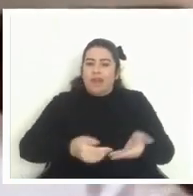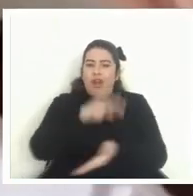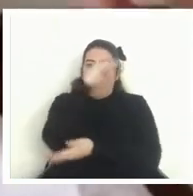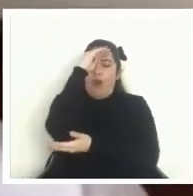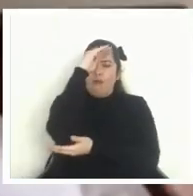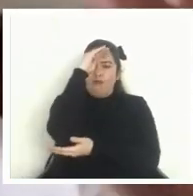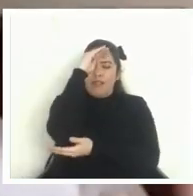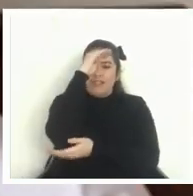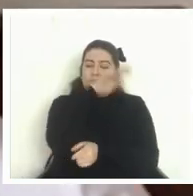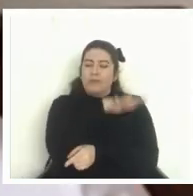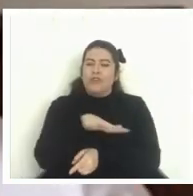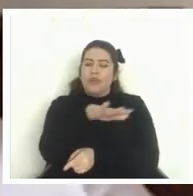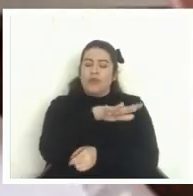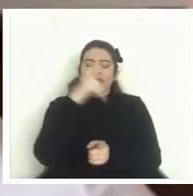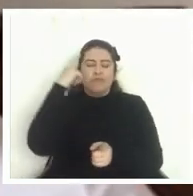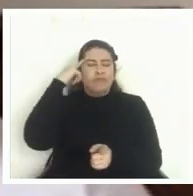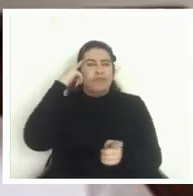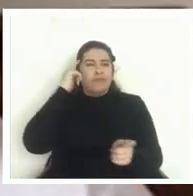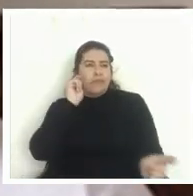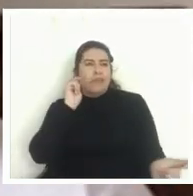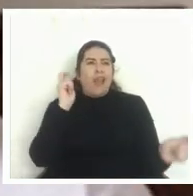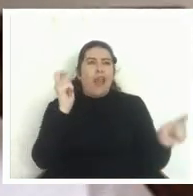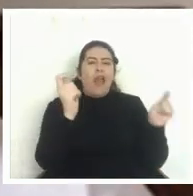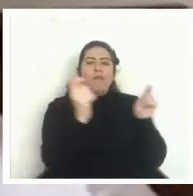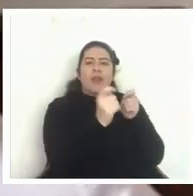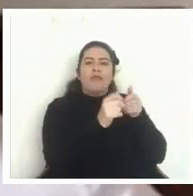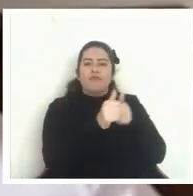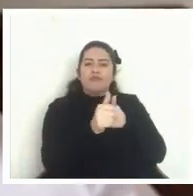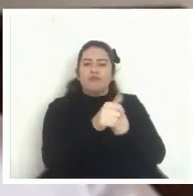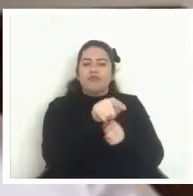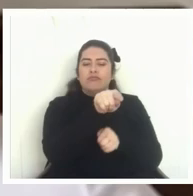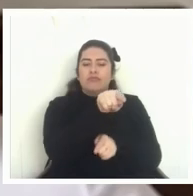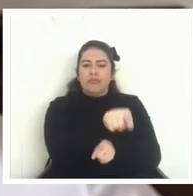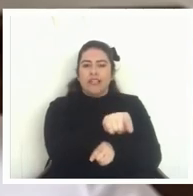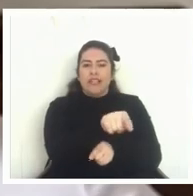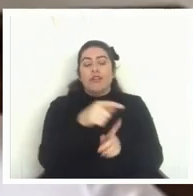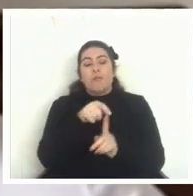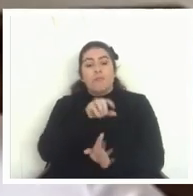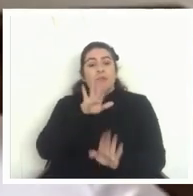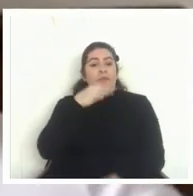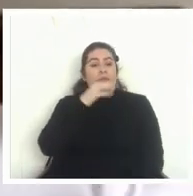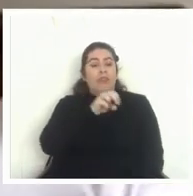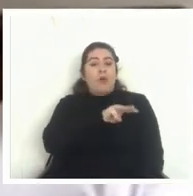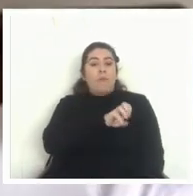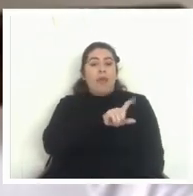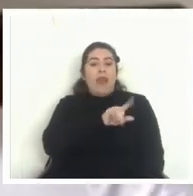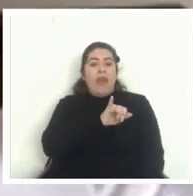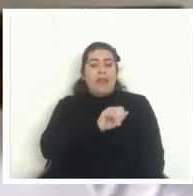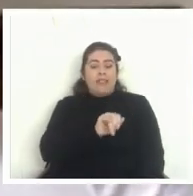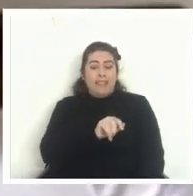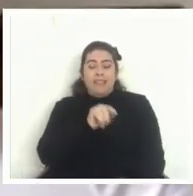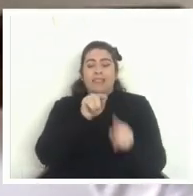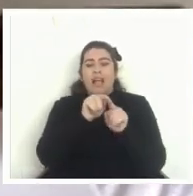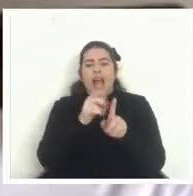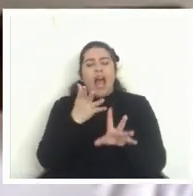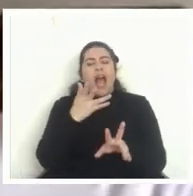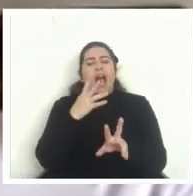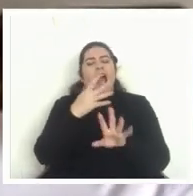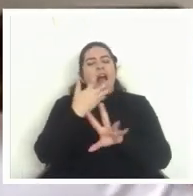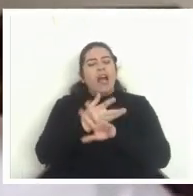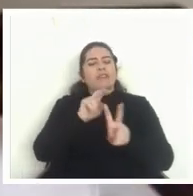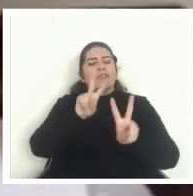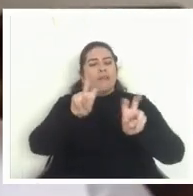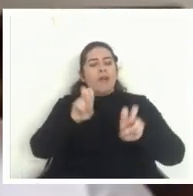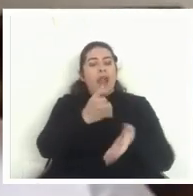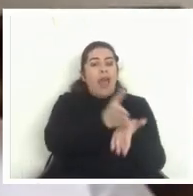puedan pensar en cambiar un poco la dirección como Melanie dijo hay asuntos en las clases como Joan